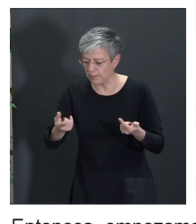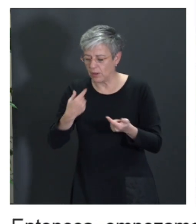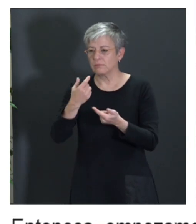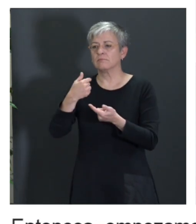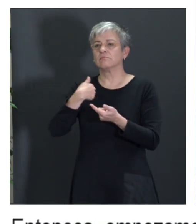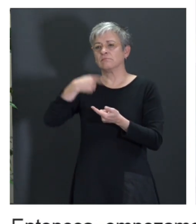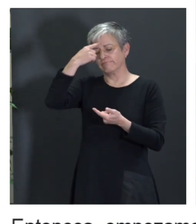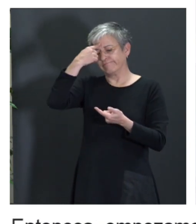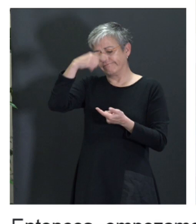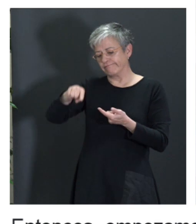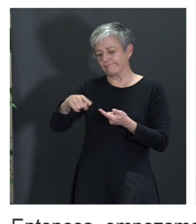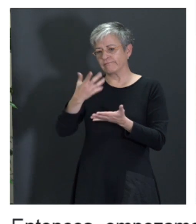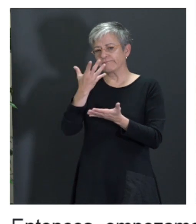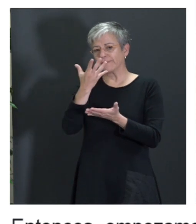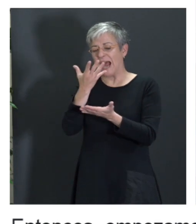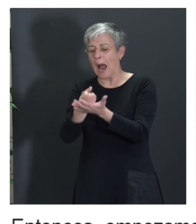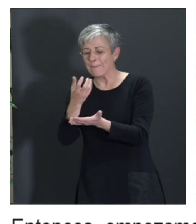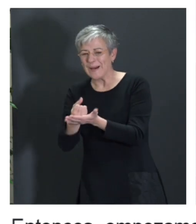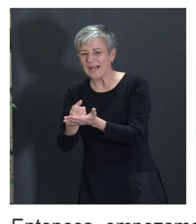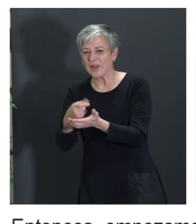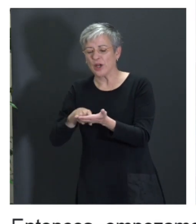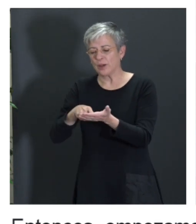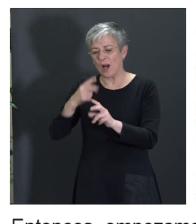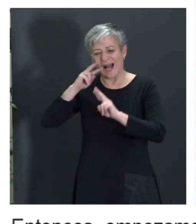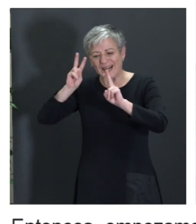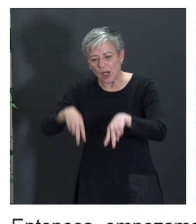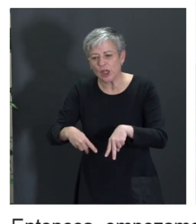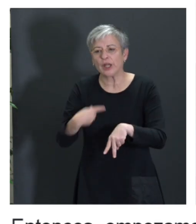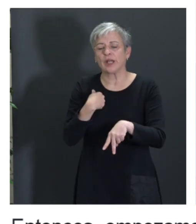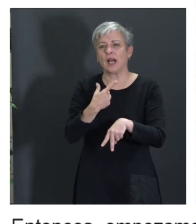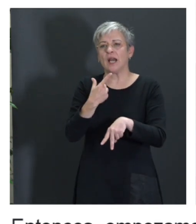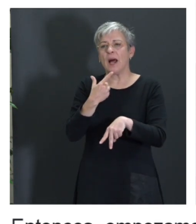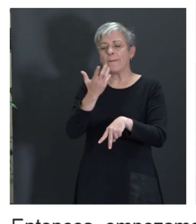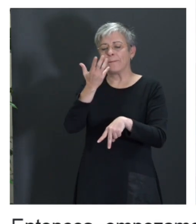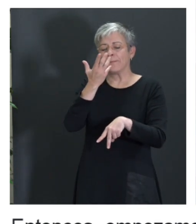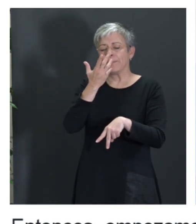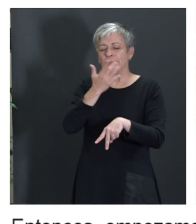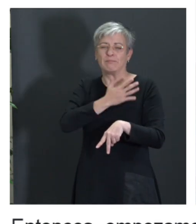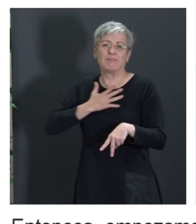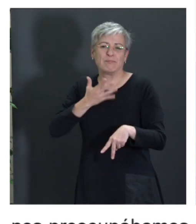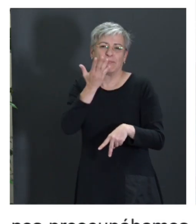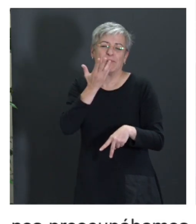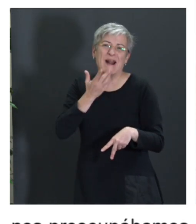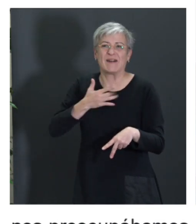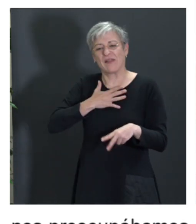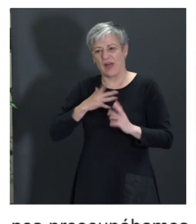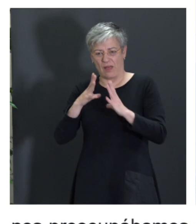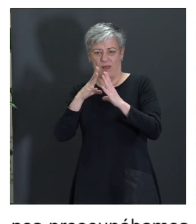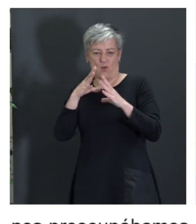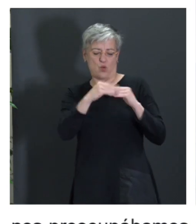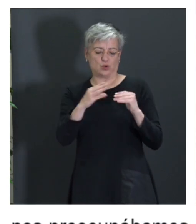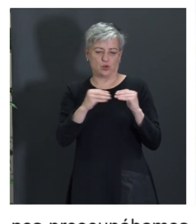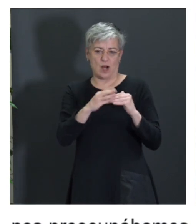reconocieran, digamos, las preferencias y necesidades de los usuarios, ¿no? De forma transparente para que nadie tuviera que decir, oye, mira,